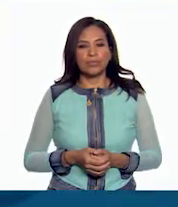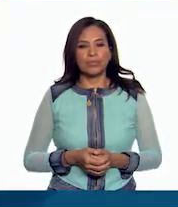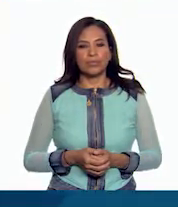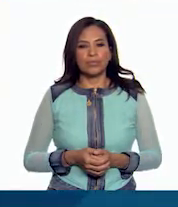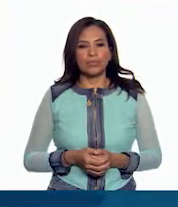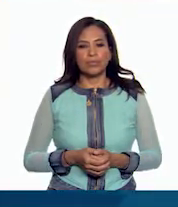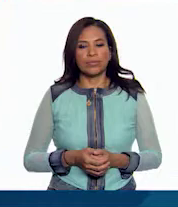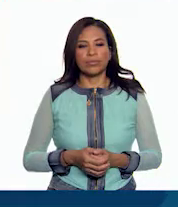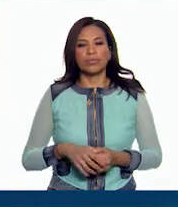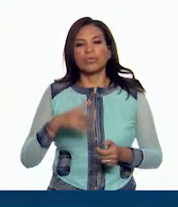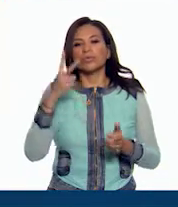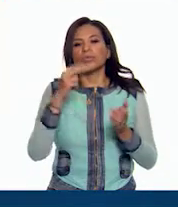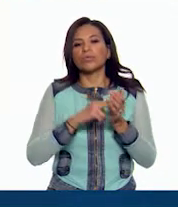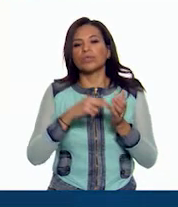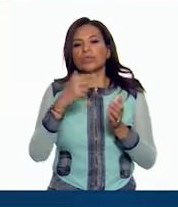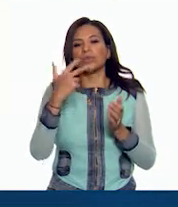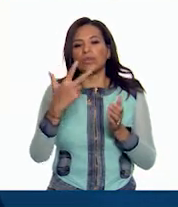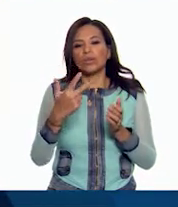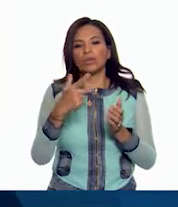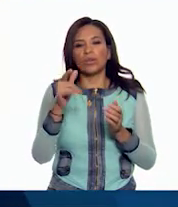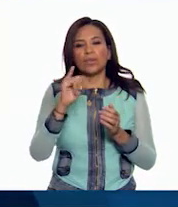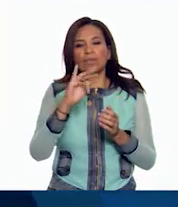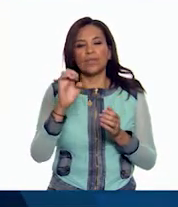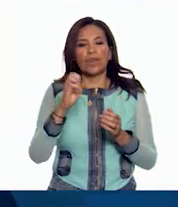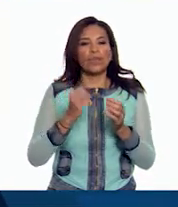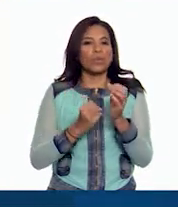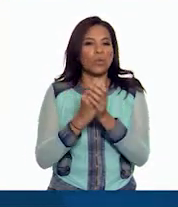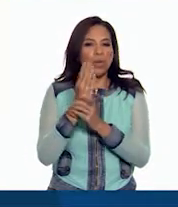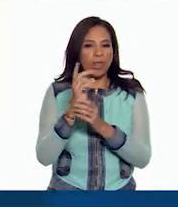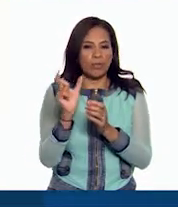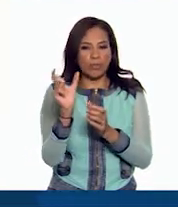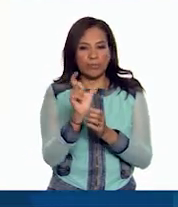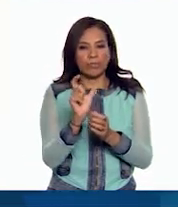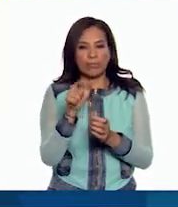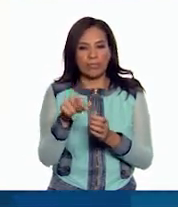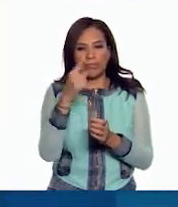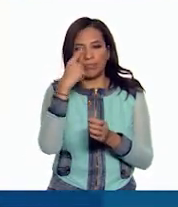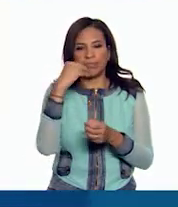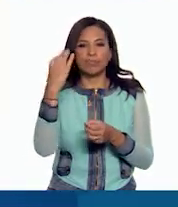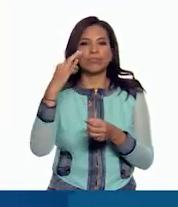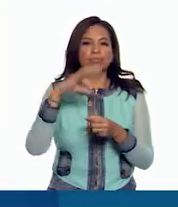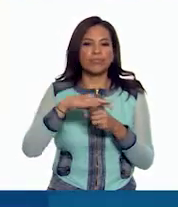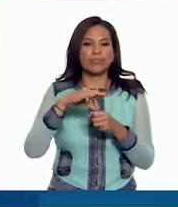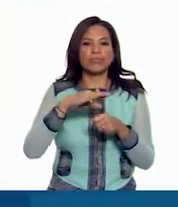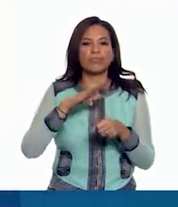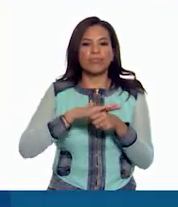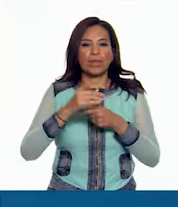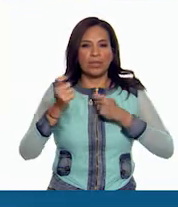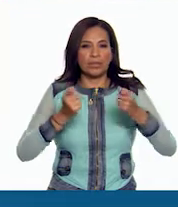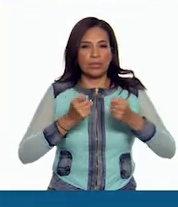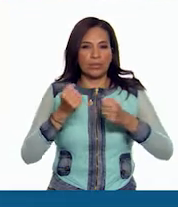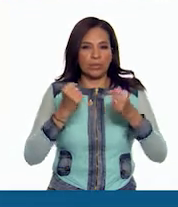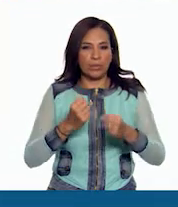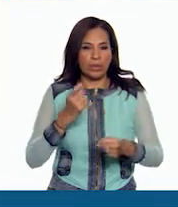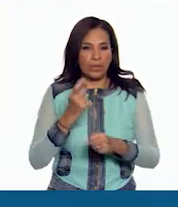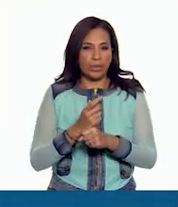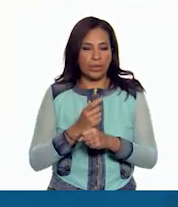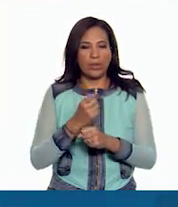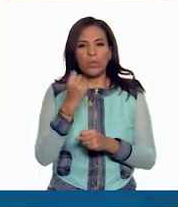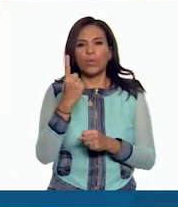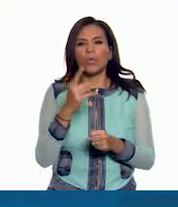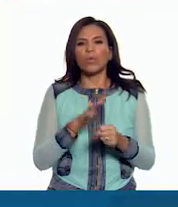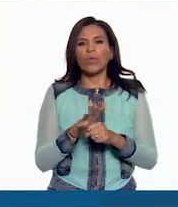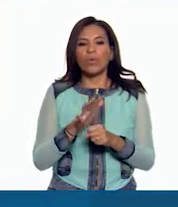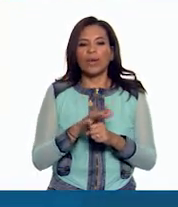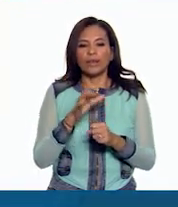A partir de 2008, el IFE produjo una nueva versión de la credencial para votar con más controles de seguridad. Uno de